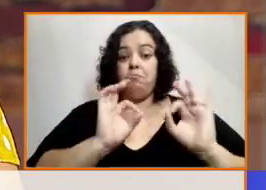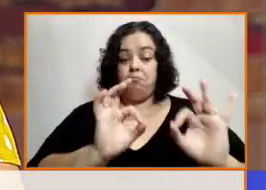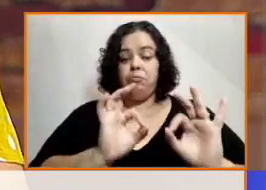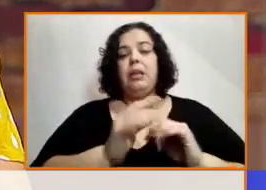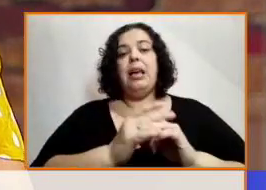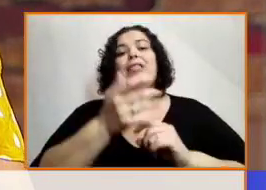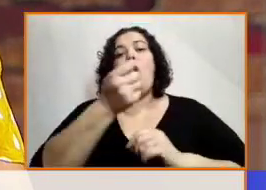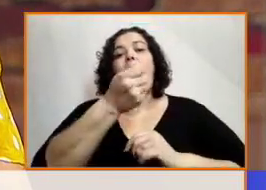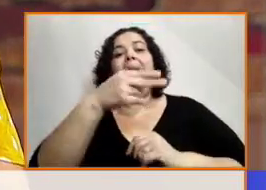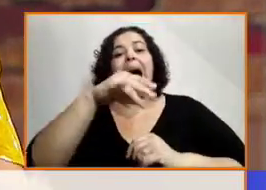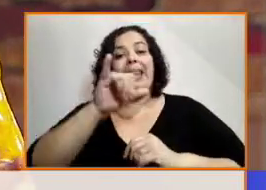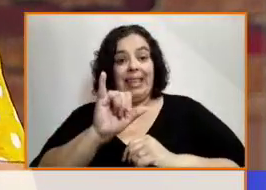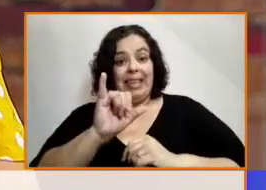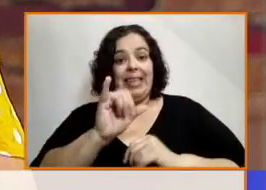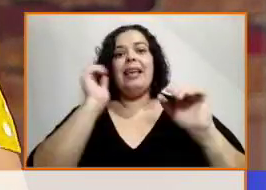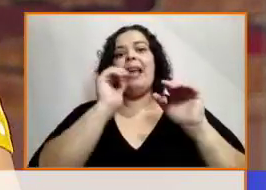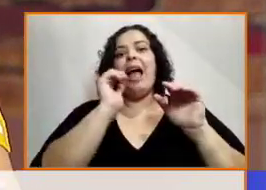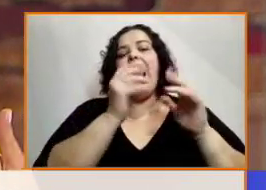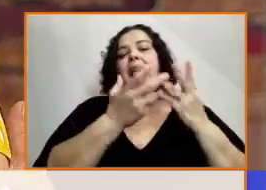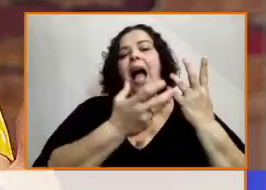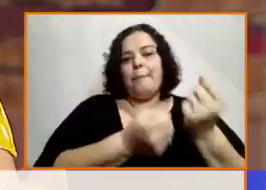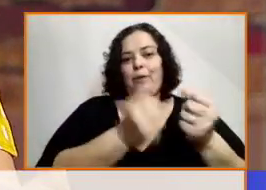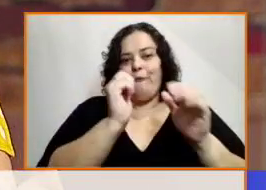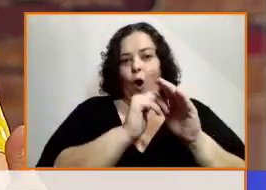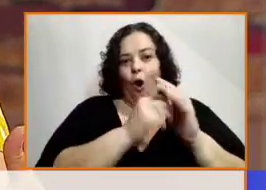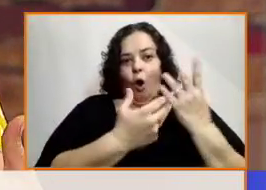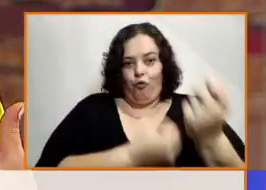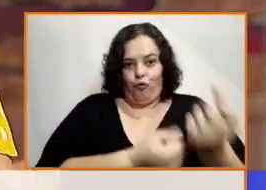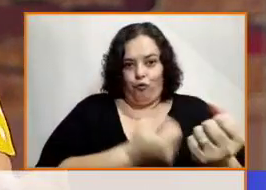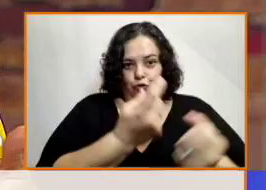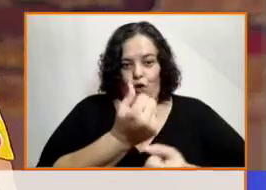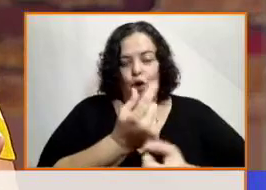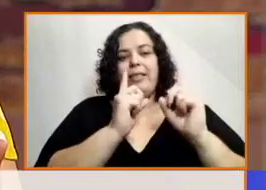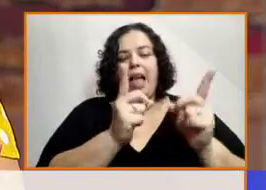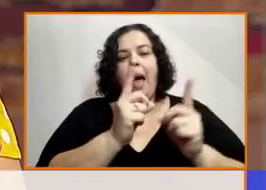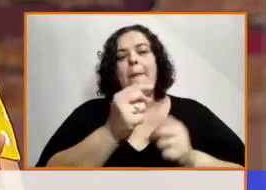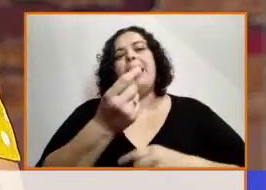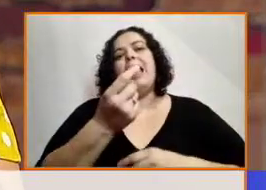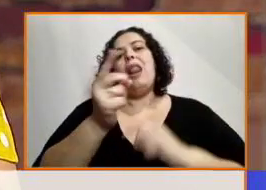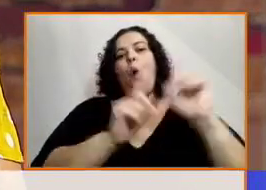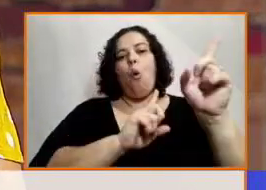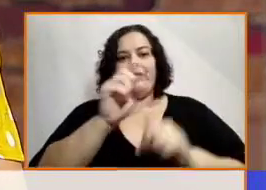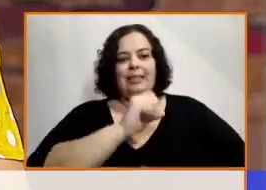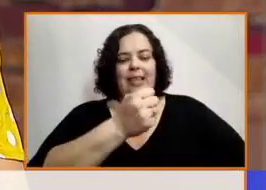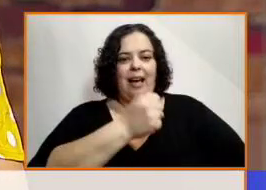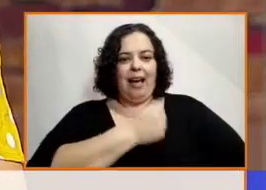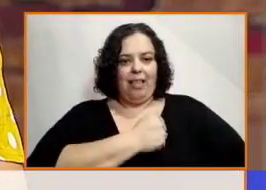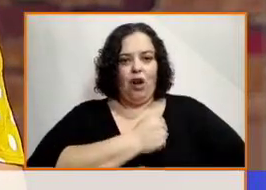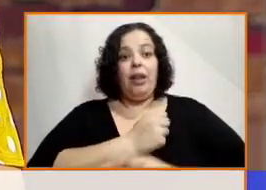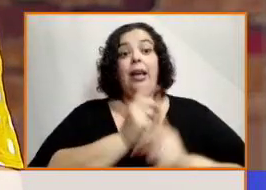Católica. Además de esto, estamos trabajando con otros libros y en conjunto con otras editoriales.